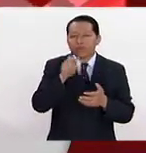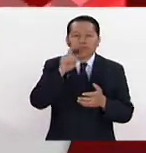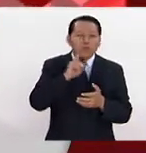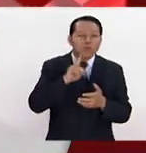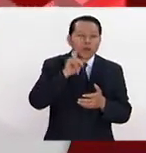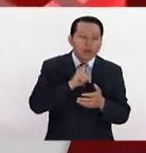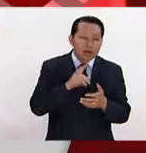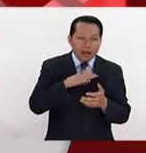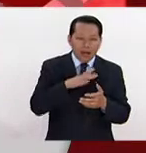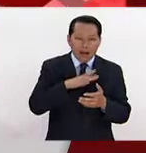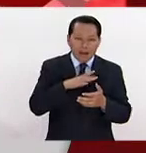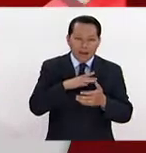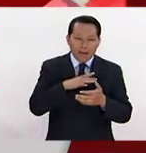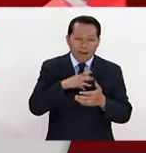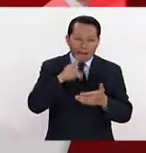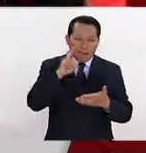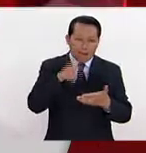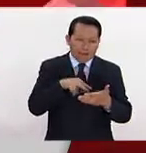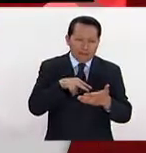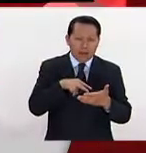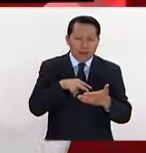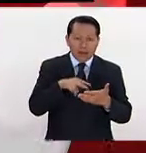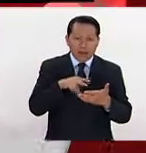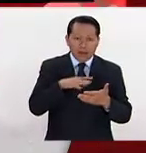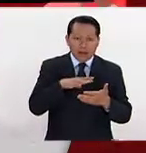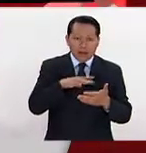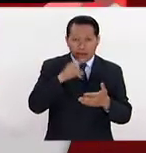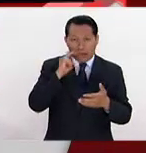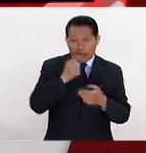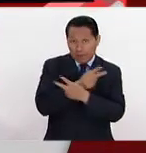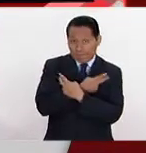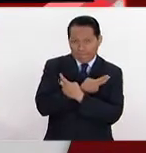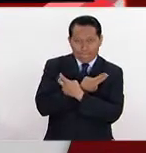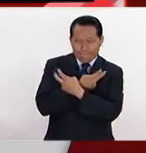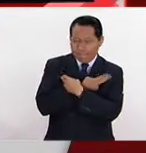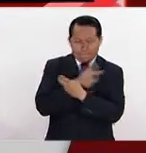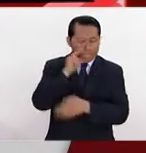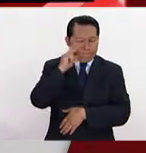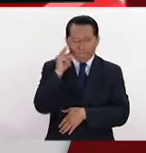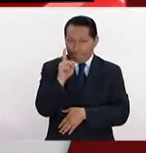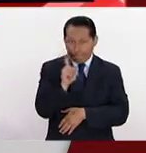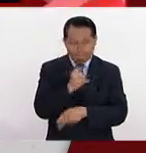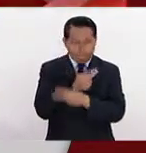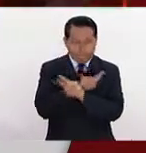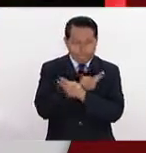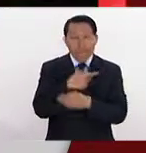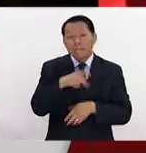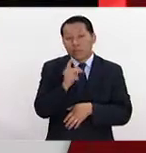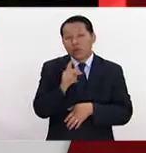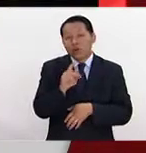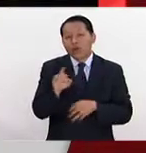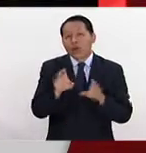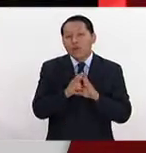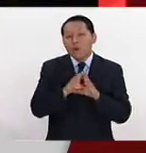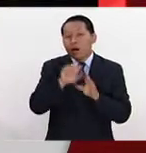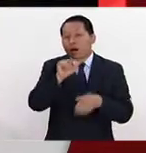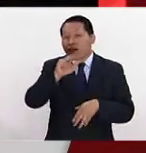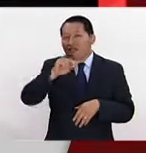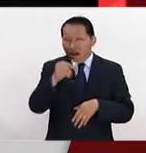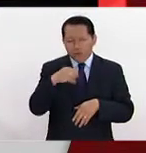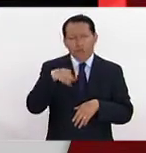leyendo la mano. ¿Es perceptible a la vista? No, no es perceptible. Eso no es nada perceptible, pero lo que sí es perceptible es cómo Caraballo tuvo que